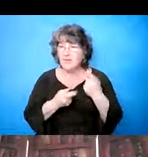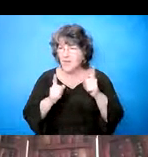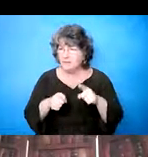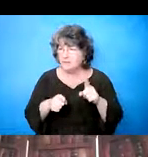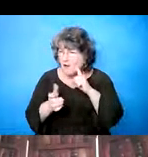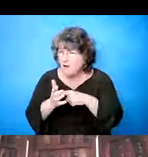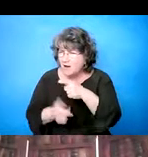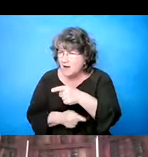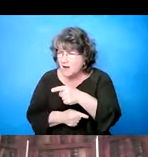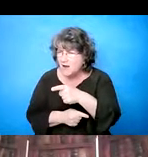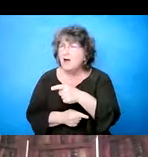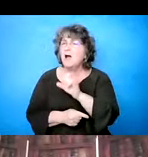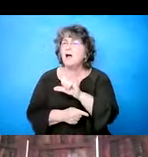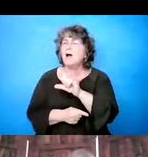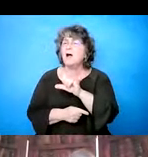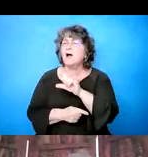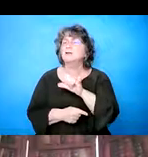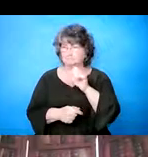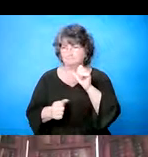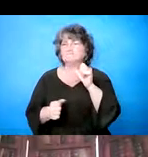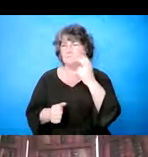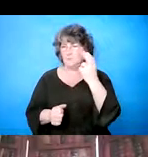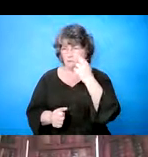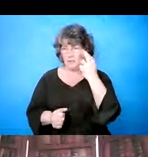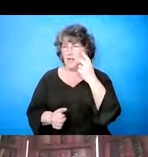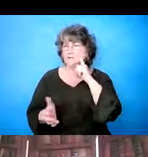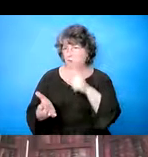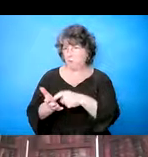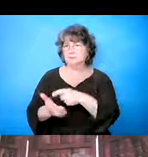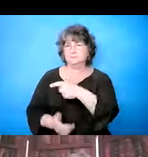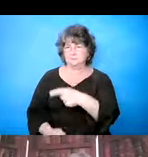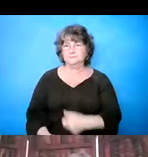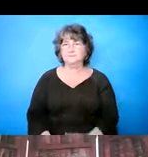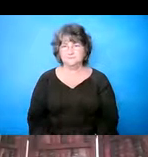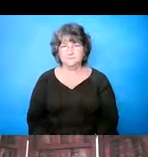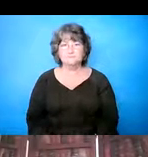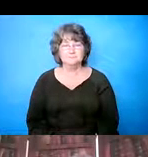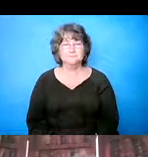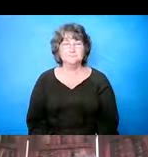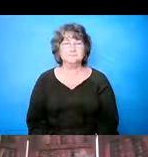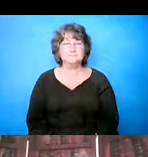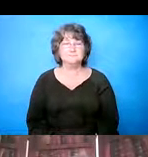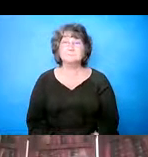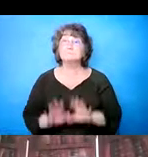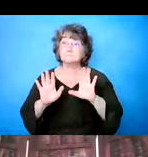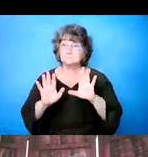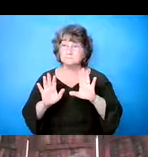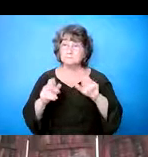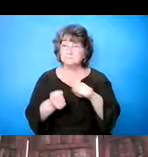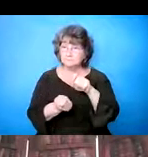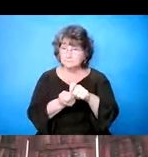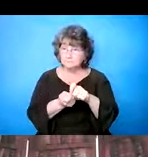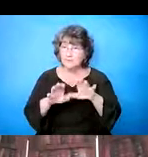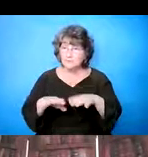haciendo un gesto facial, así que son cosas que ustedes pueden darse cuenta. En la próxima diapositiva, por favor, cuando vemos a niños